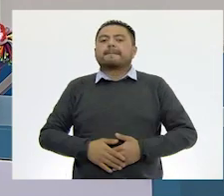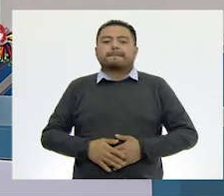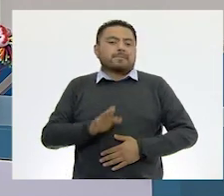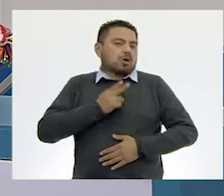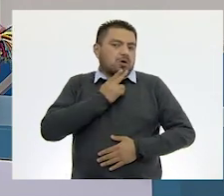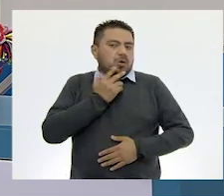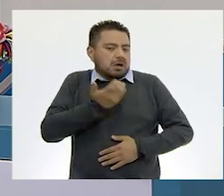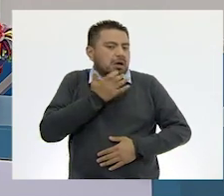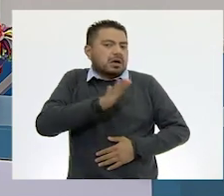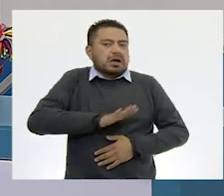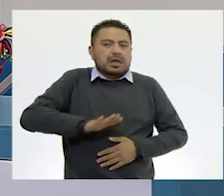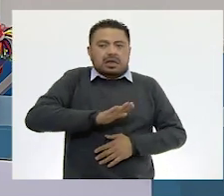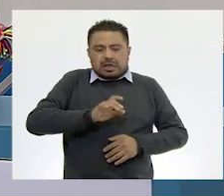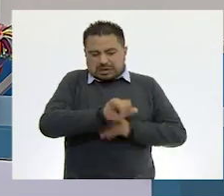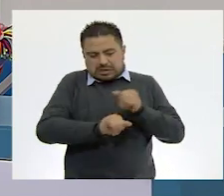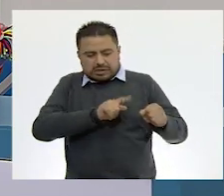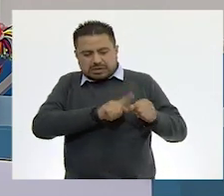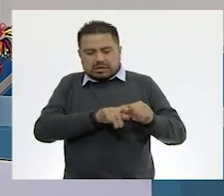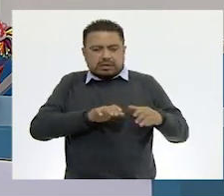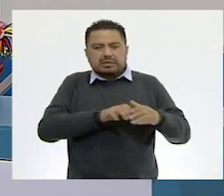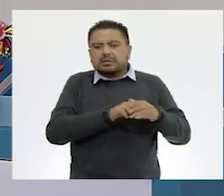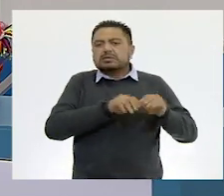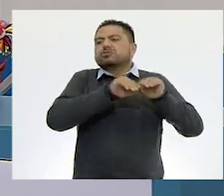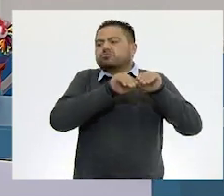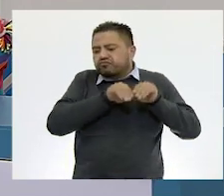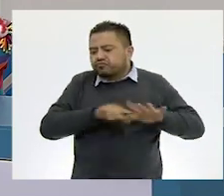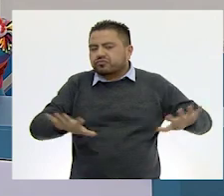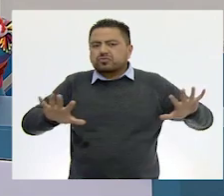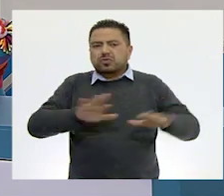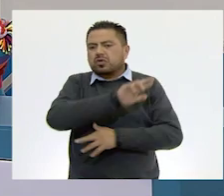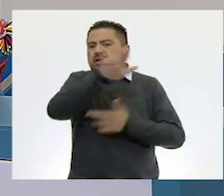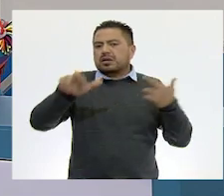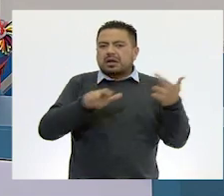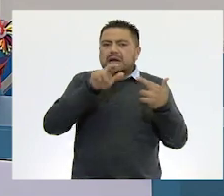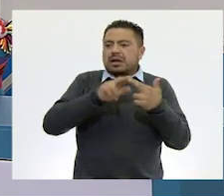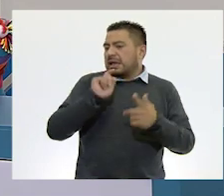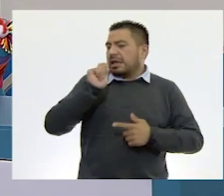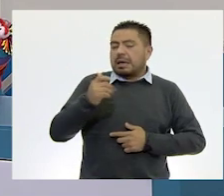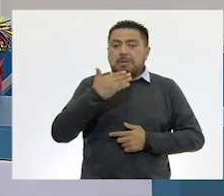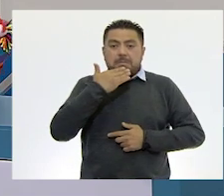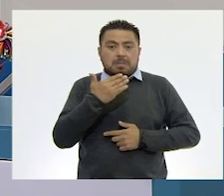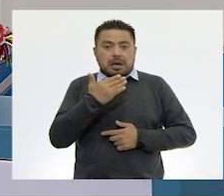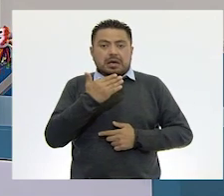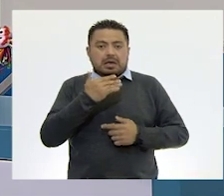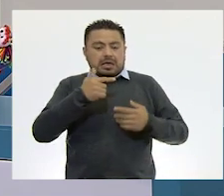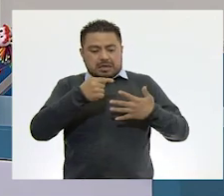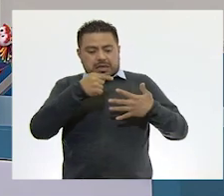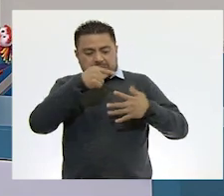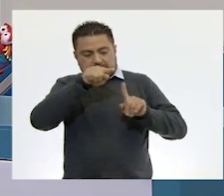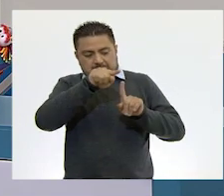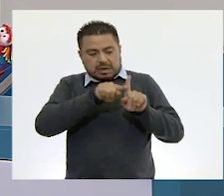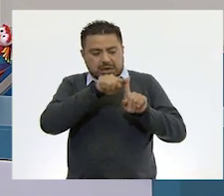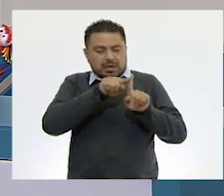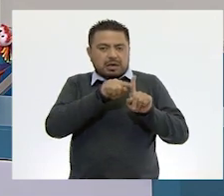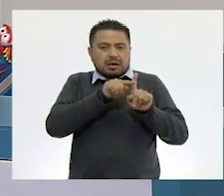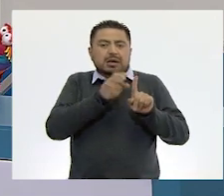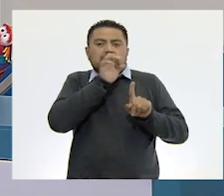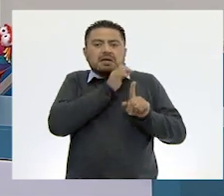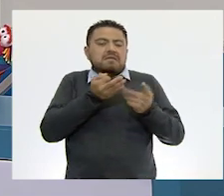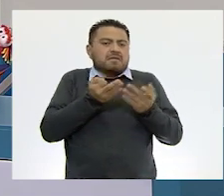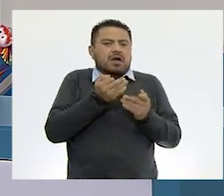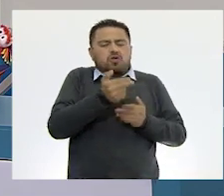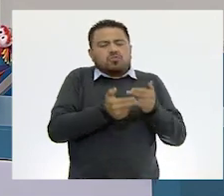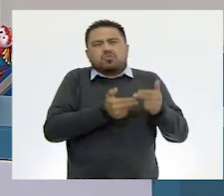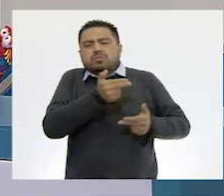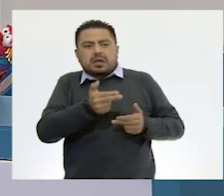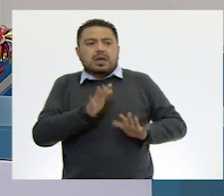Usualmente, las especies endémicas se distribuyen en zonas que tienen buenas condiciones de clima, temperatura y